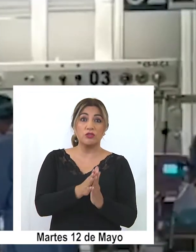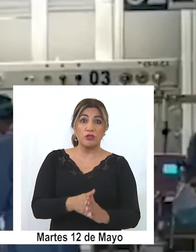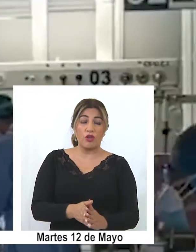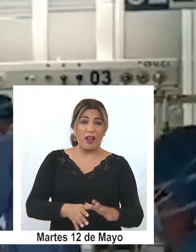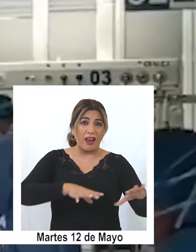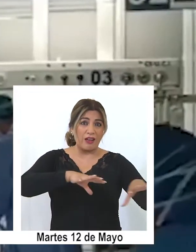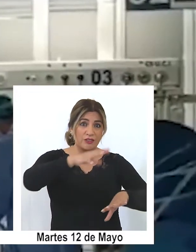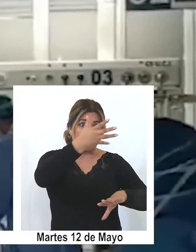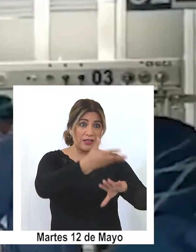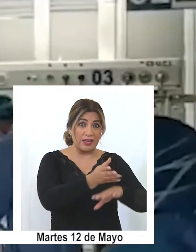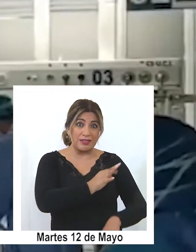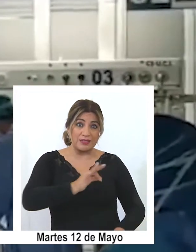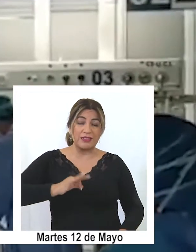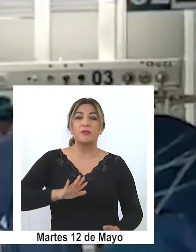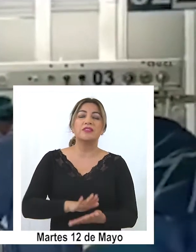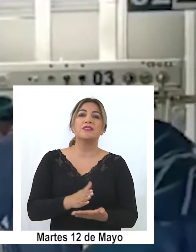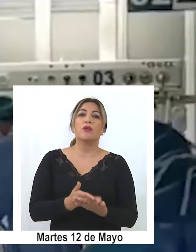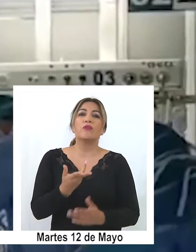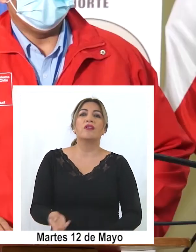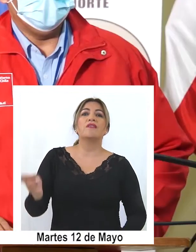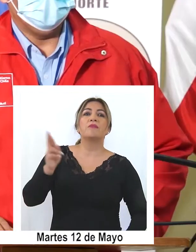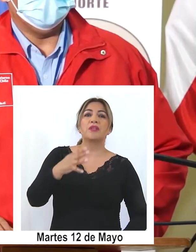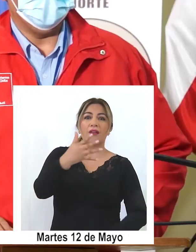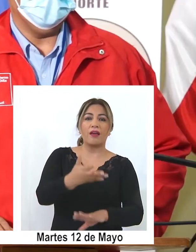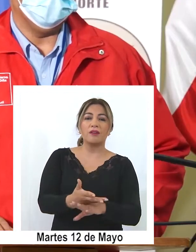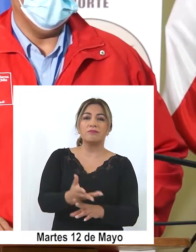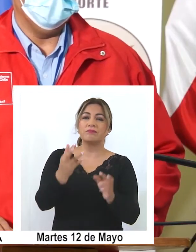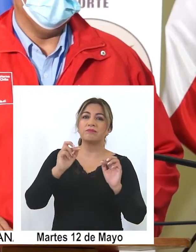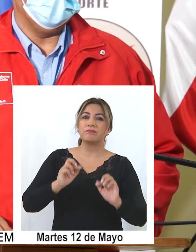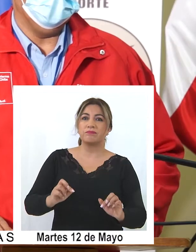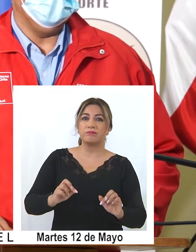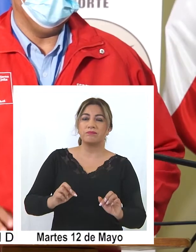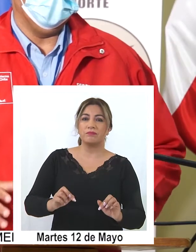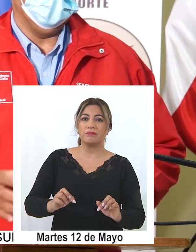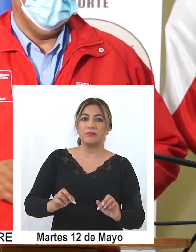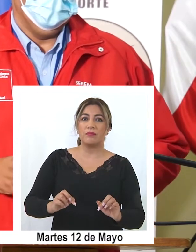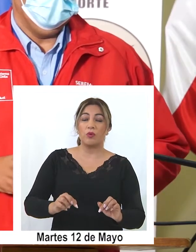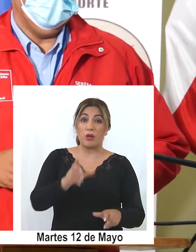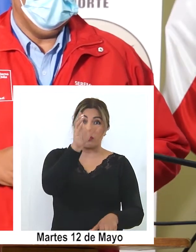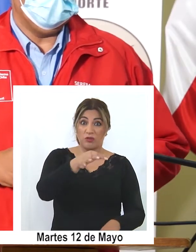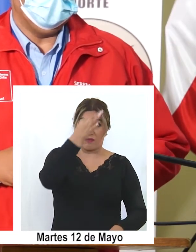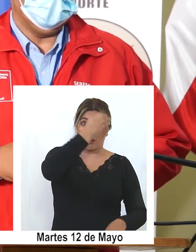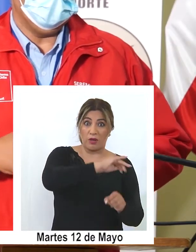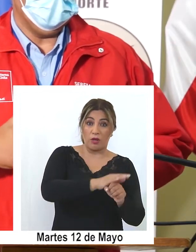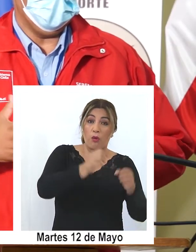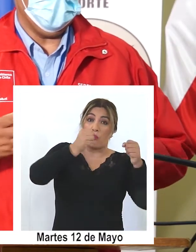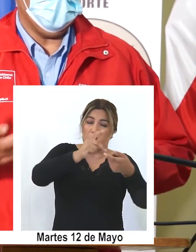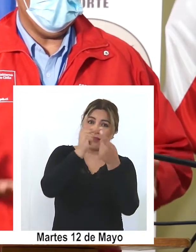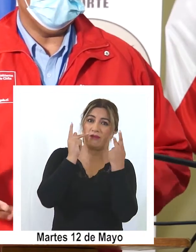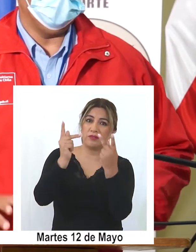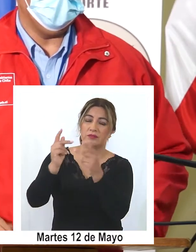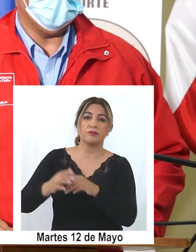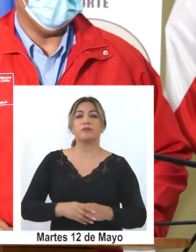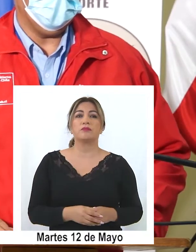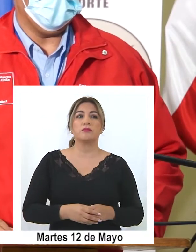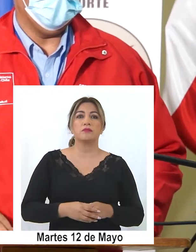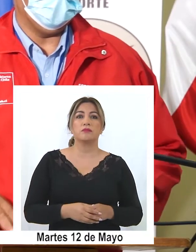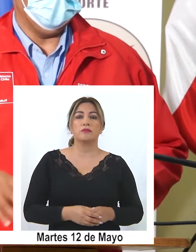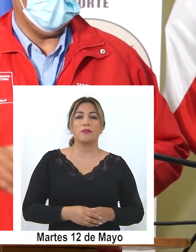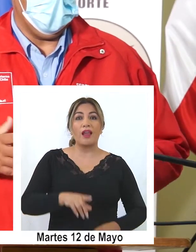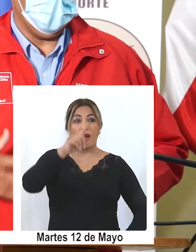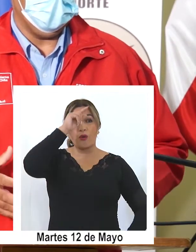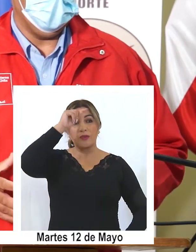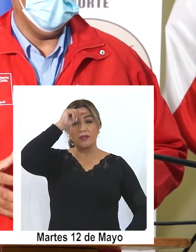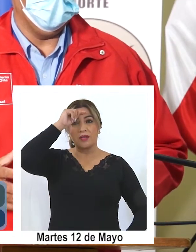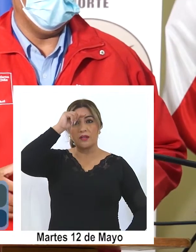equipamiento, el Ceremi de Salud reitera que existe la posibilidad de trasladar pacientes. Si es que se llegara a sobrepasar la